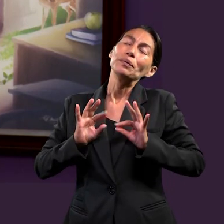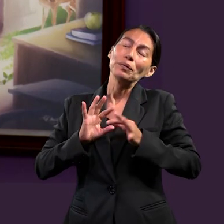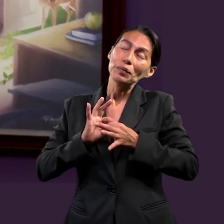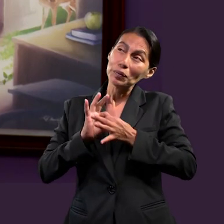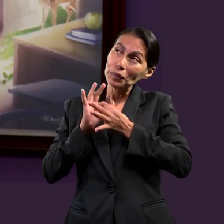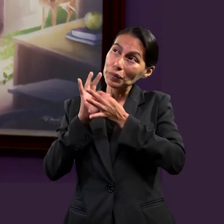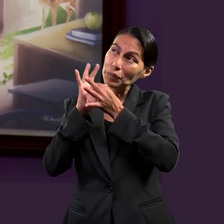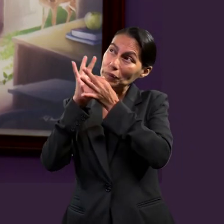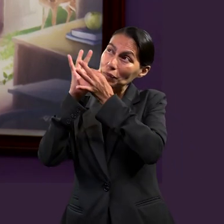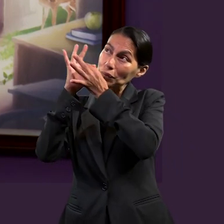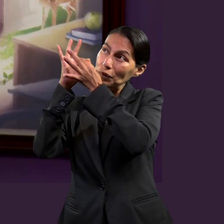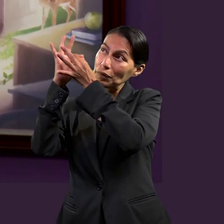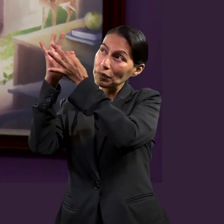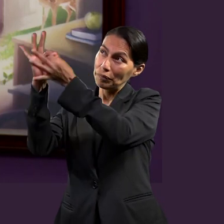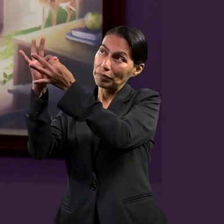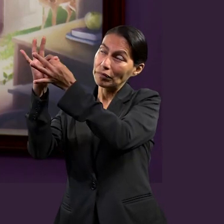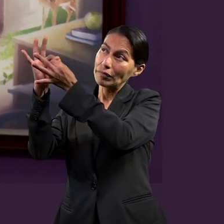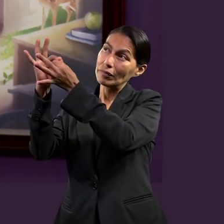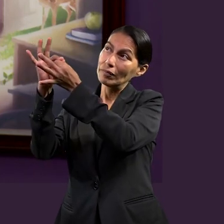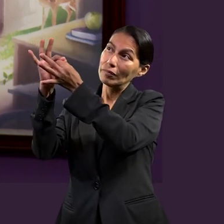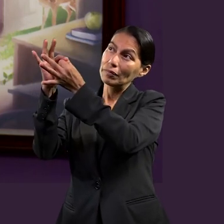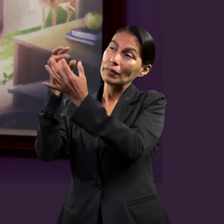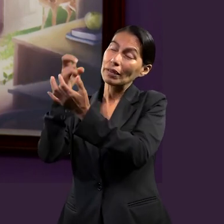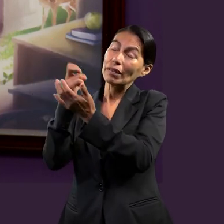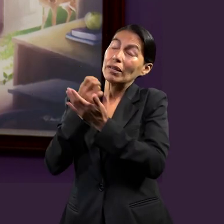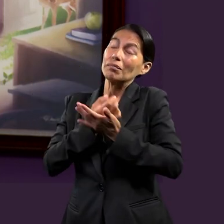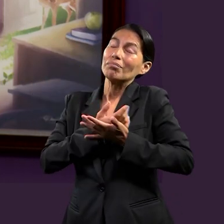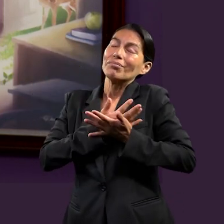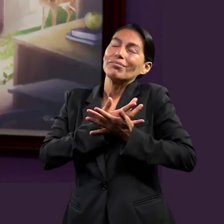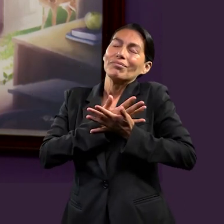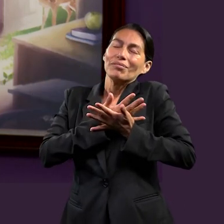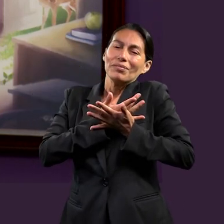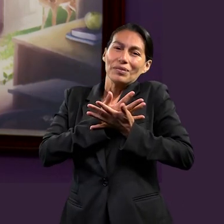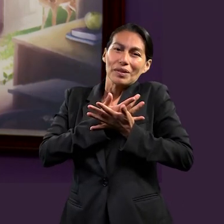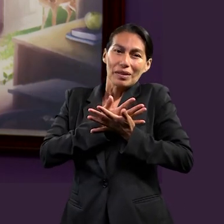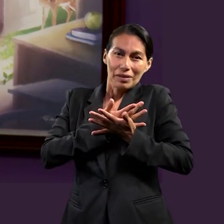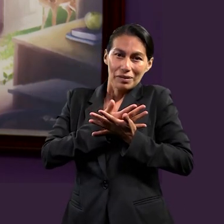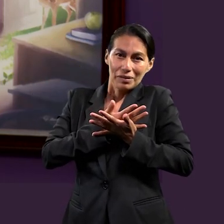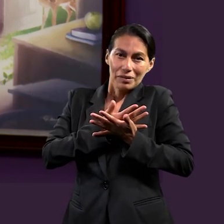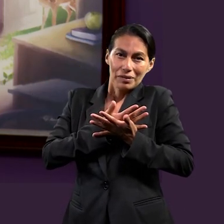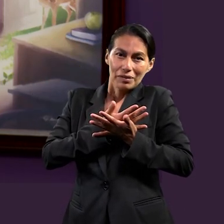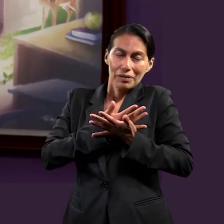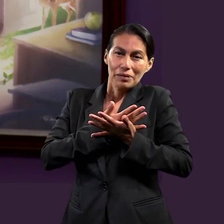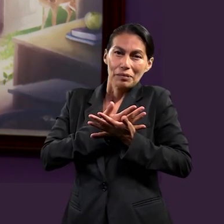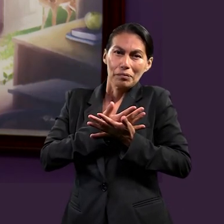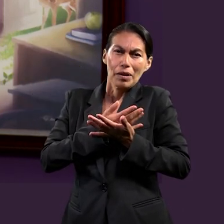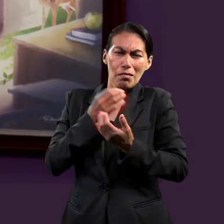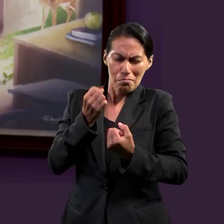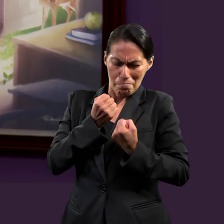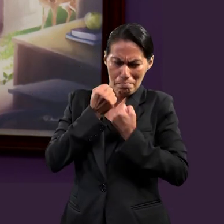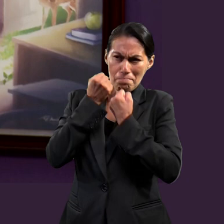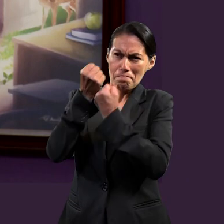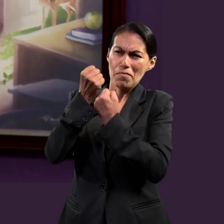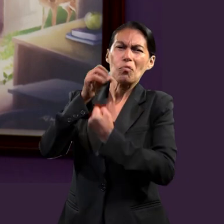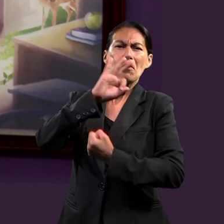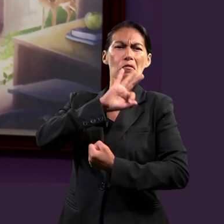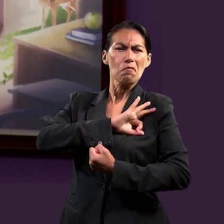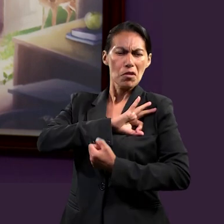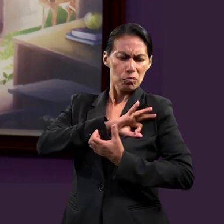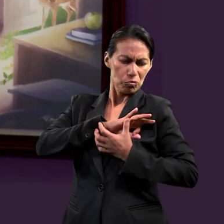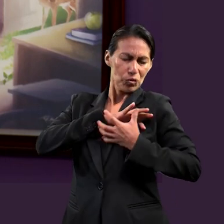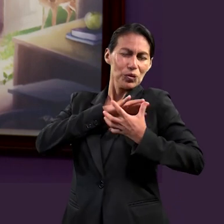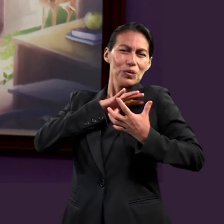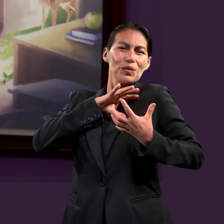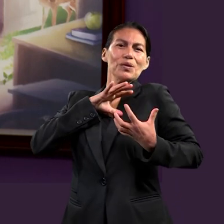intimidad con Dios, me han llevado a tener esperanza y han fortalecido mucho mi